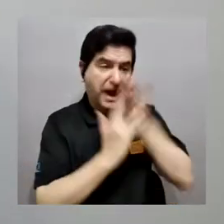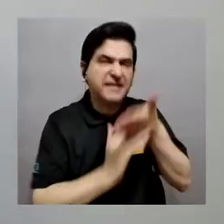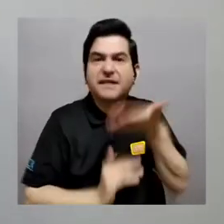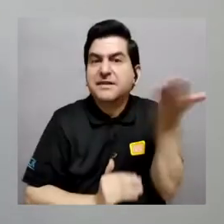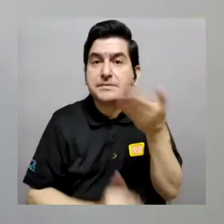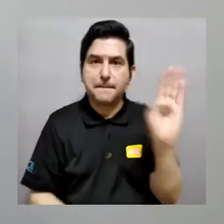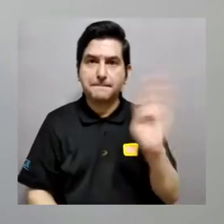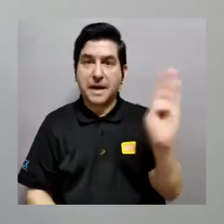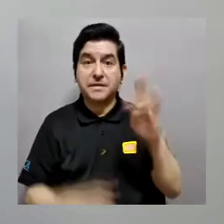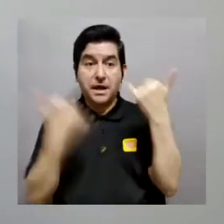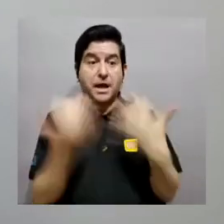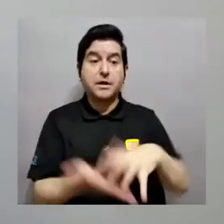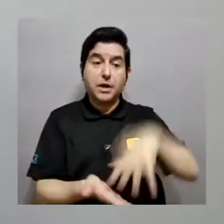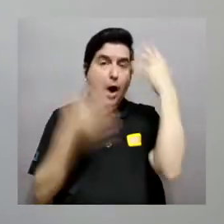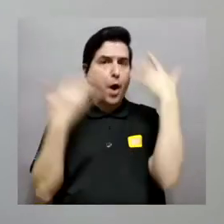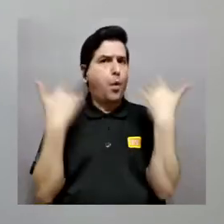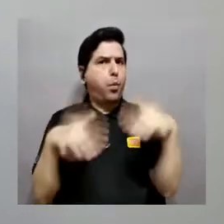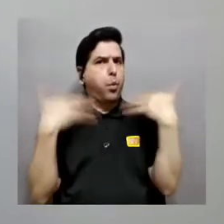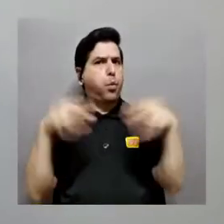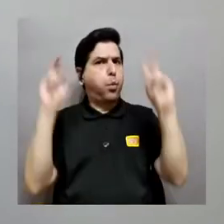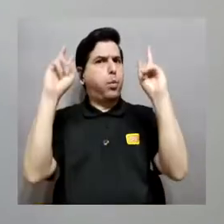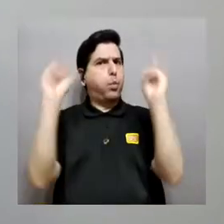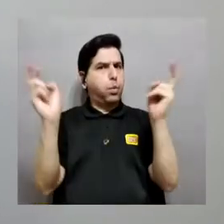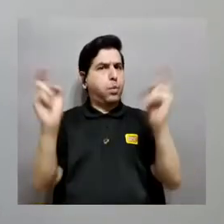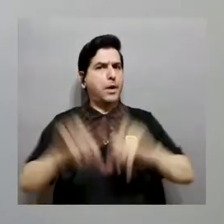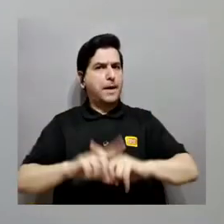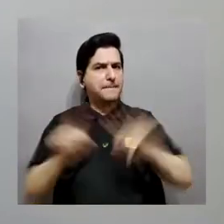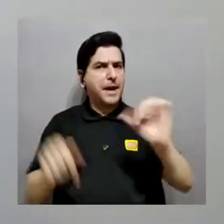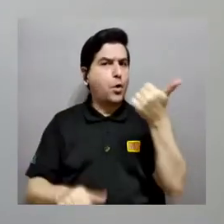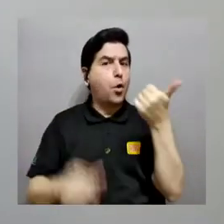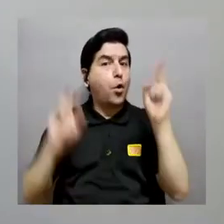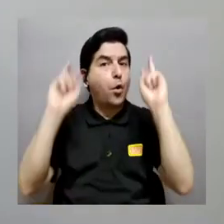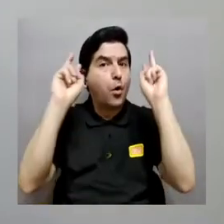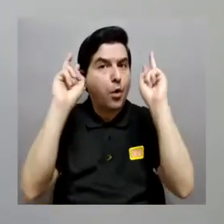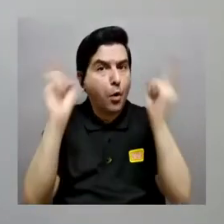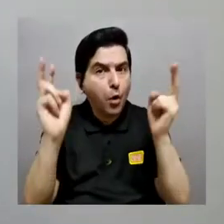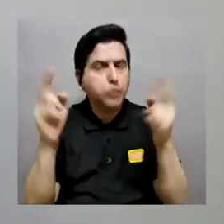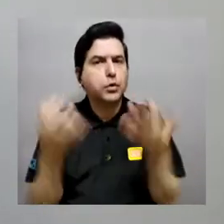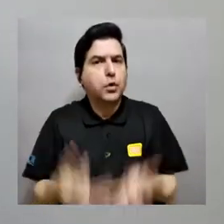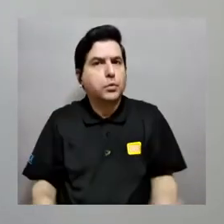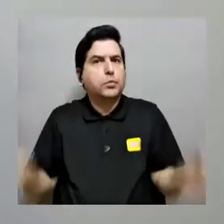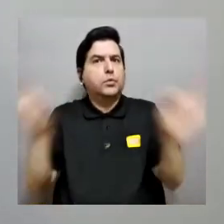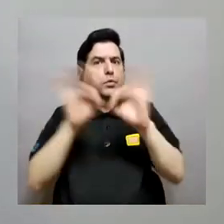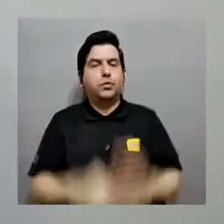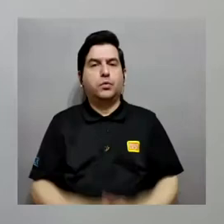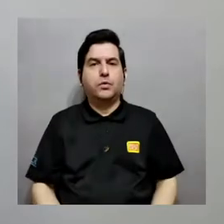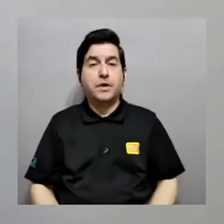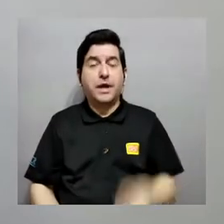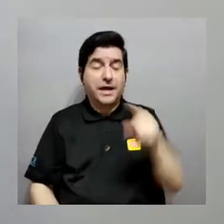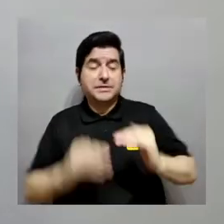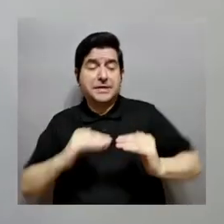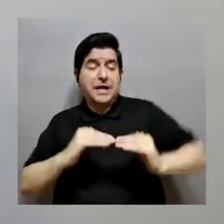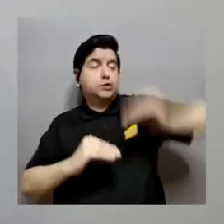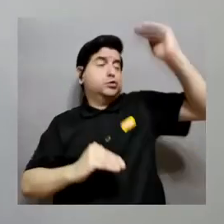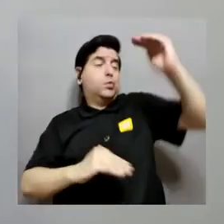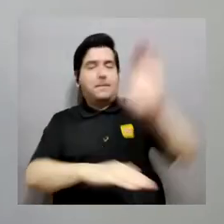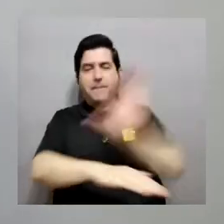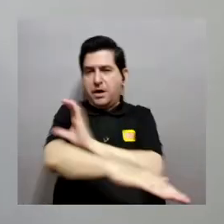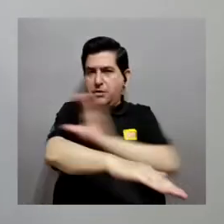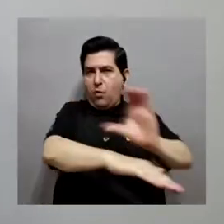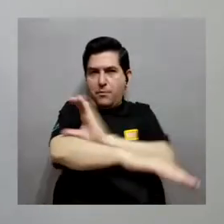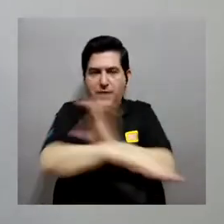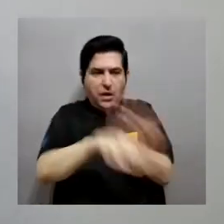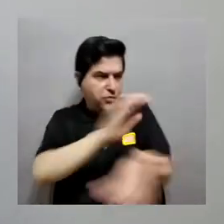fuentes de energía y a través de las bacterias. Bueno, ya aprendimos un montón de ese tema, pero otro tema,